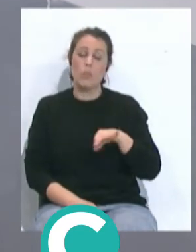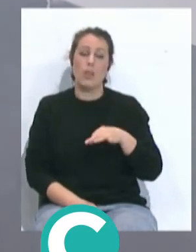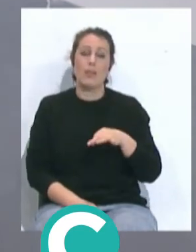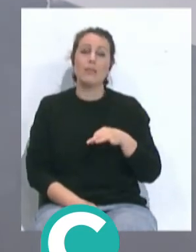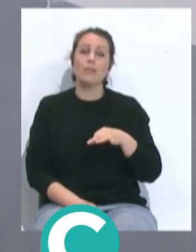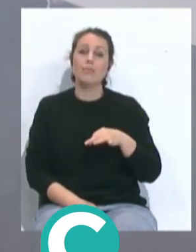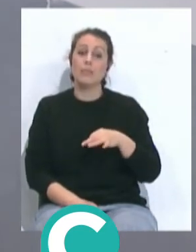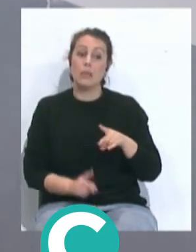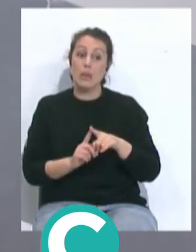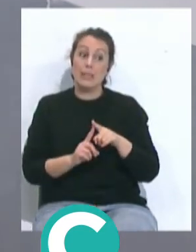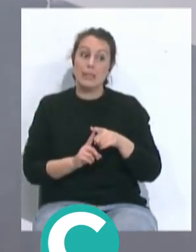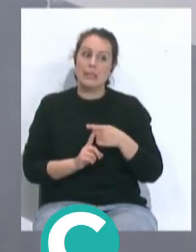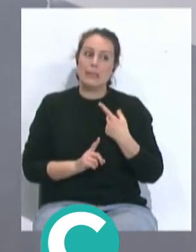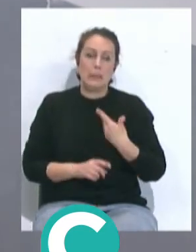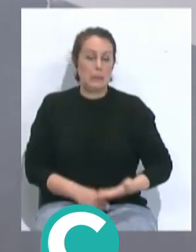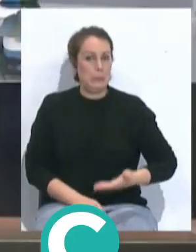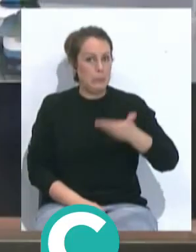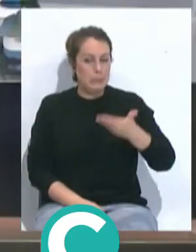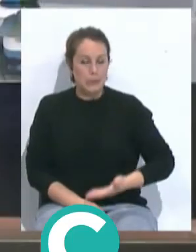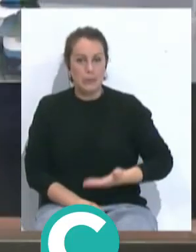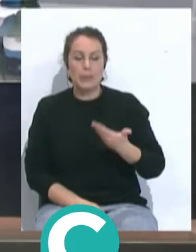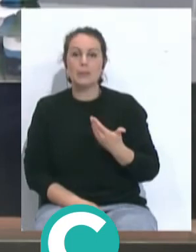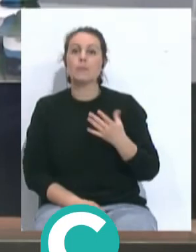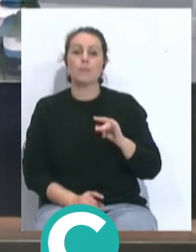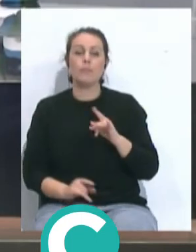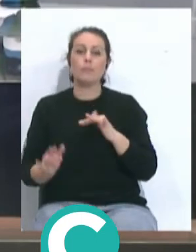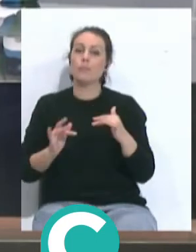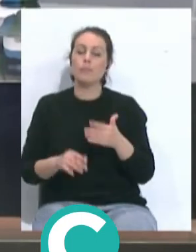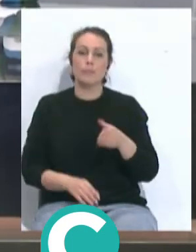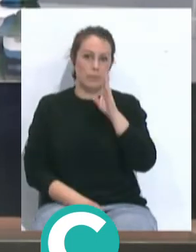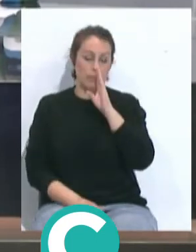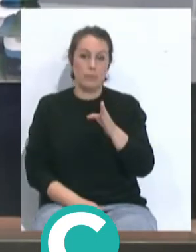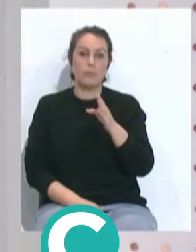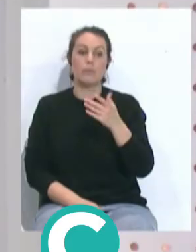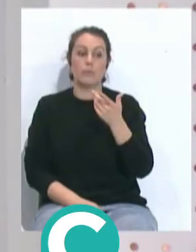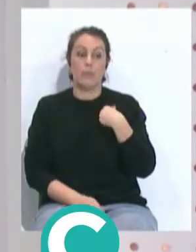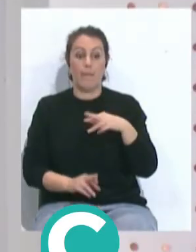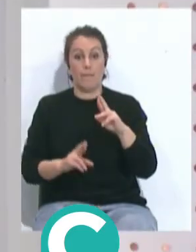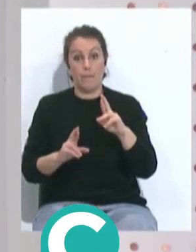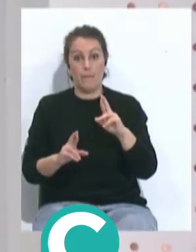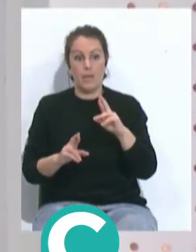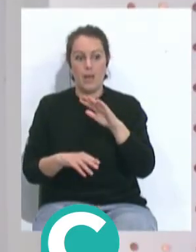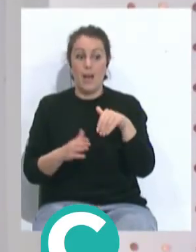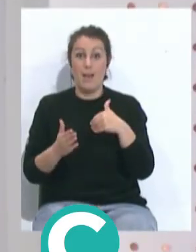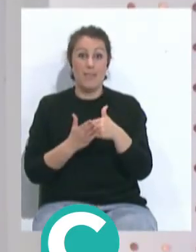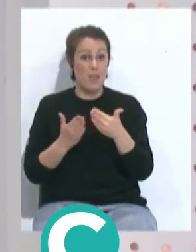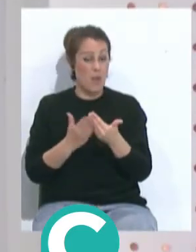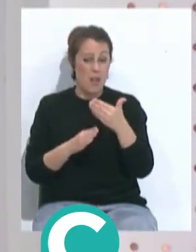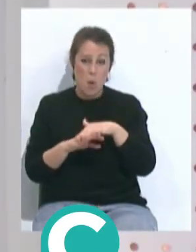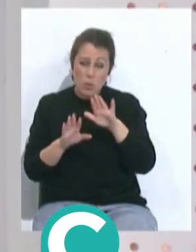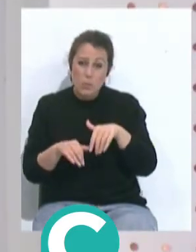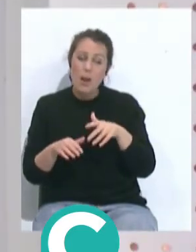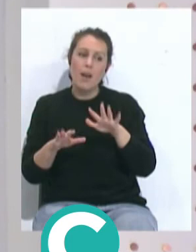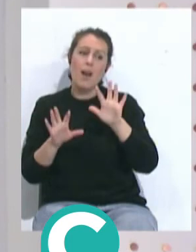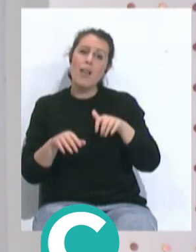ser o no ser. Sí, son enfrentamientos directos y desde luego lo que esperemos es que hasta esas últimas jornadas el